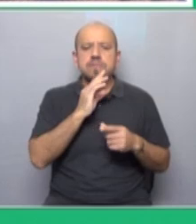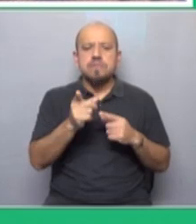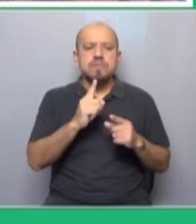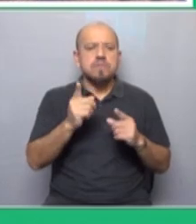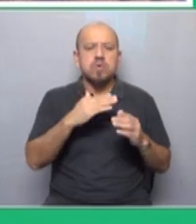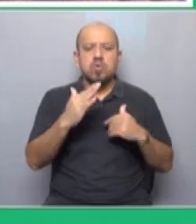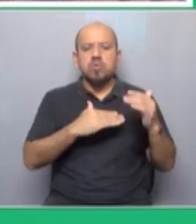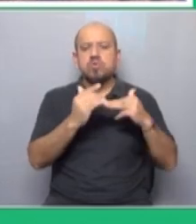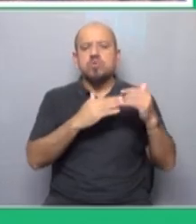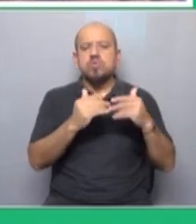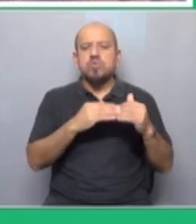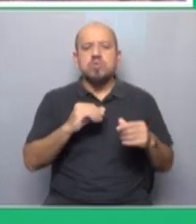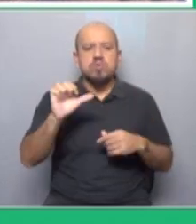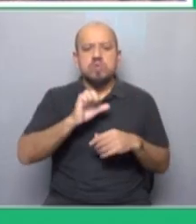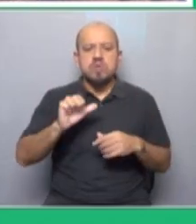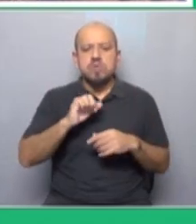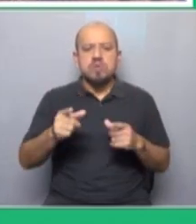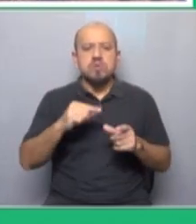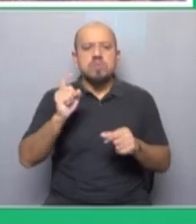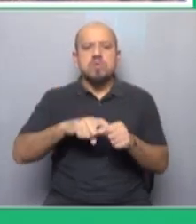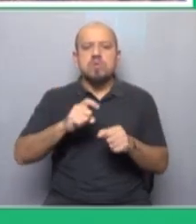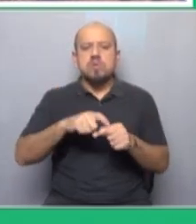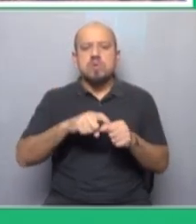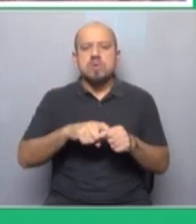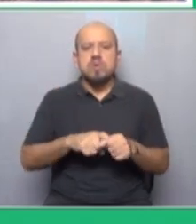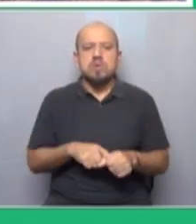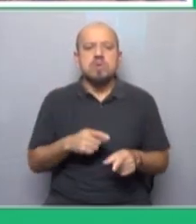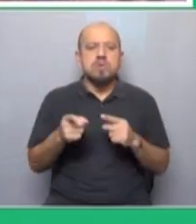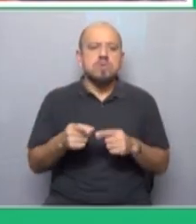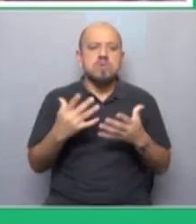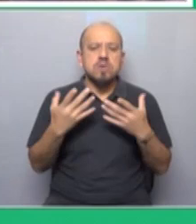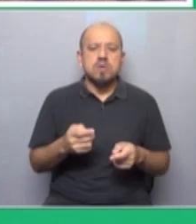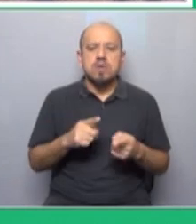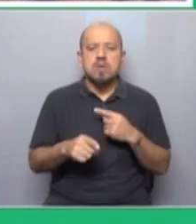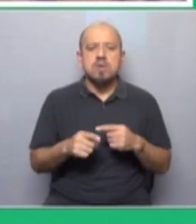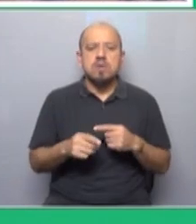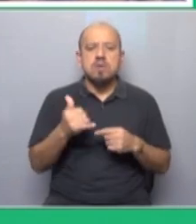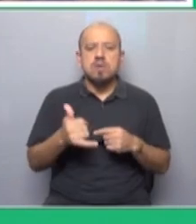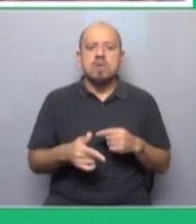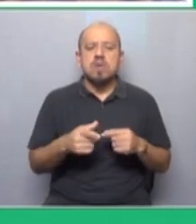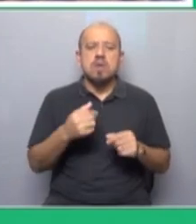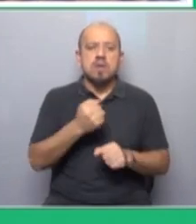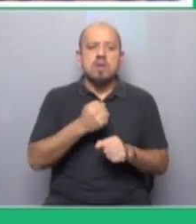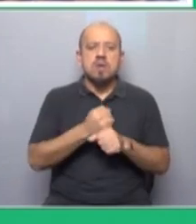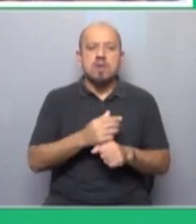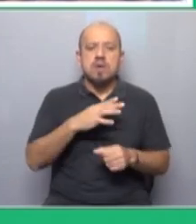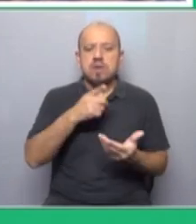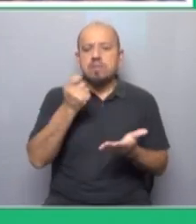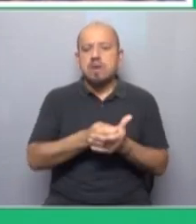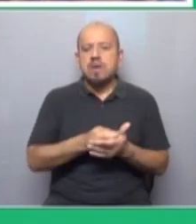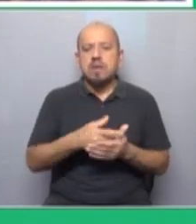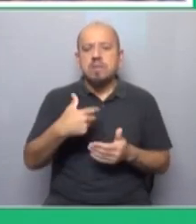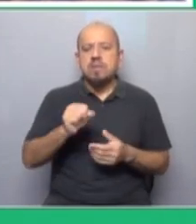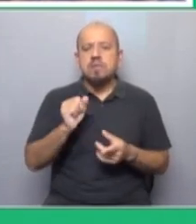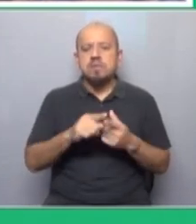por los empresarios, sino por los sindicatos y que aquellos que quieran tener una mano de obra adecuada deberían pagar más. ¿Qué